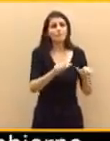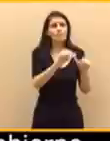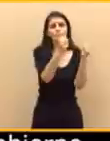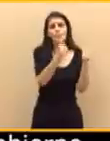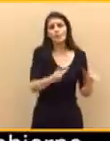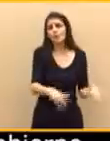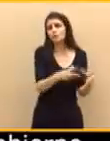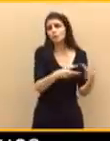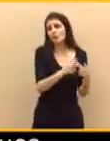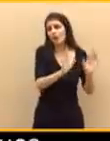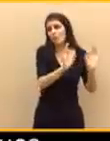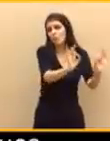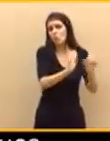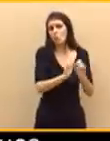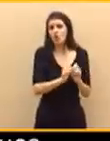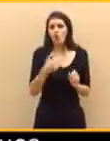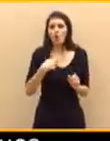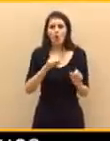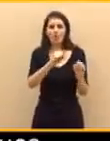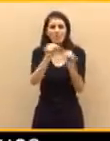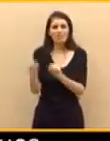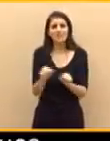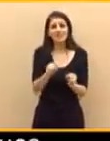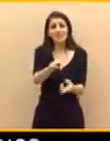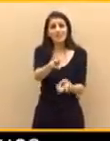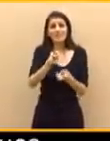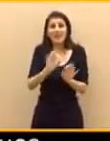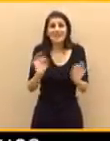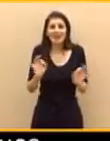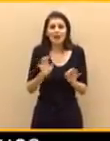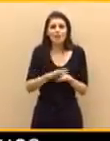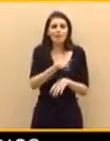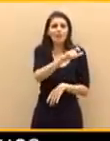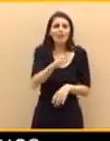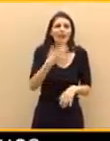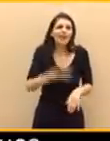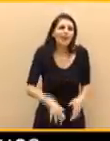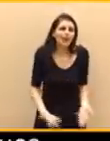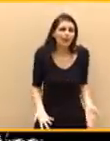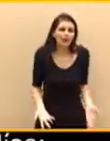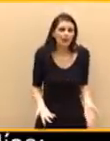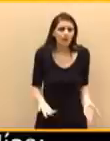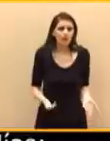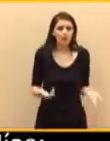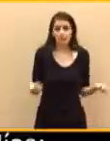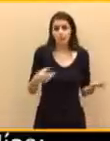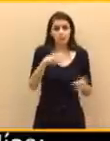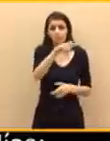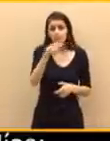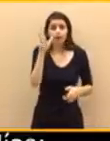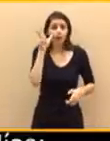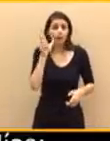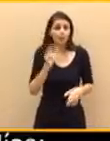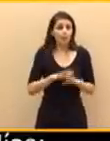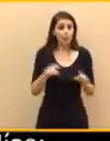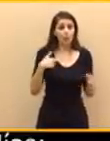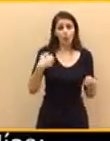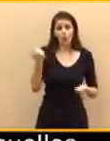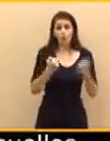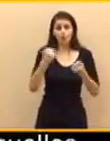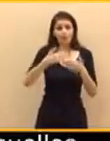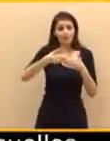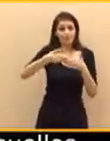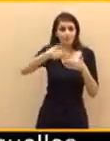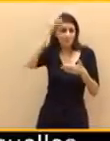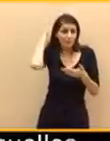defensa de la fiscalidad de aquellos señores que ustedes representan y que se manifiestan en los descapotables y con los palos de golf. Nosotros defendemos